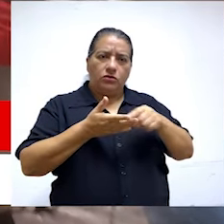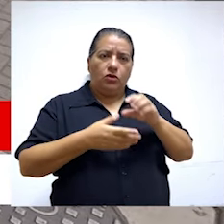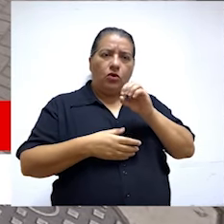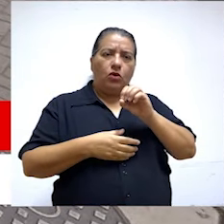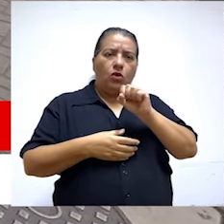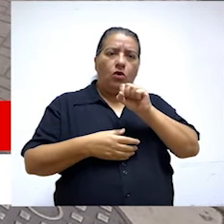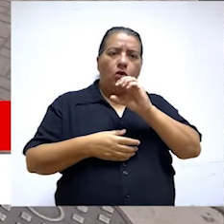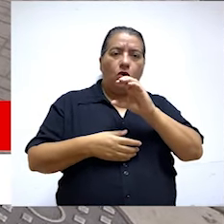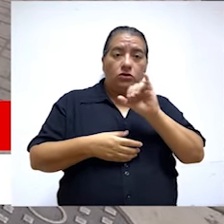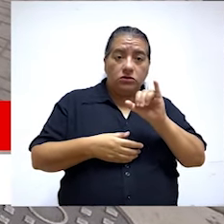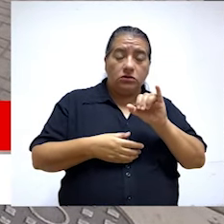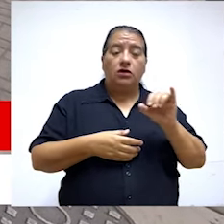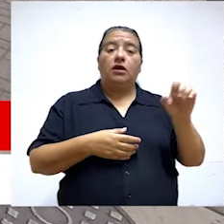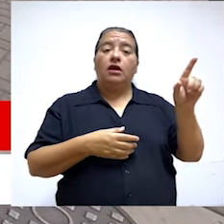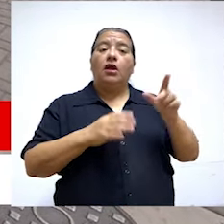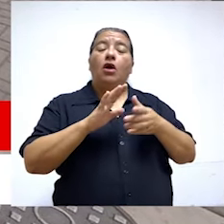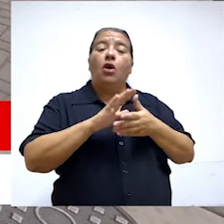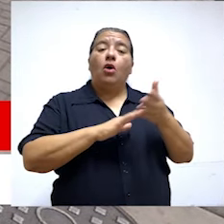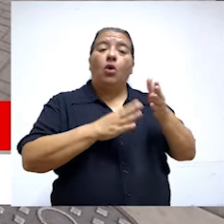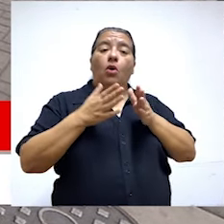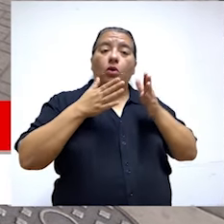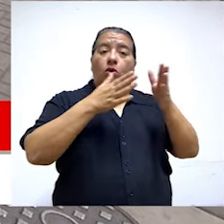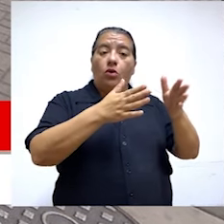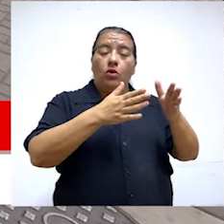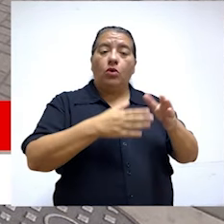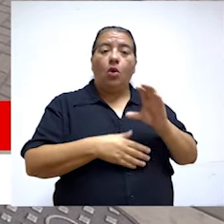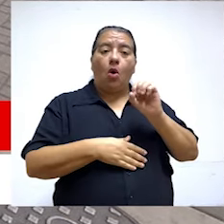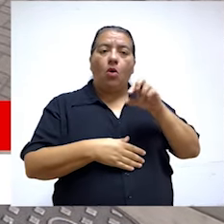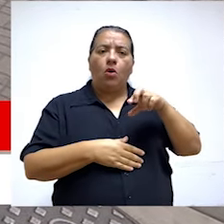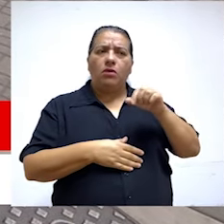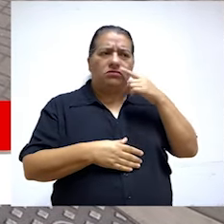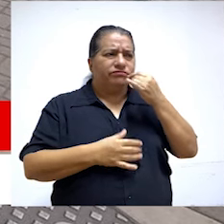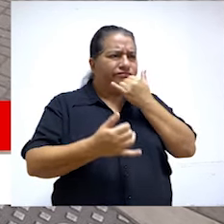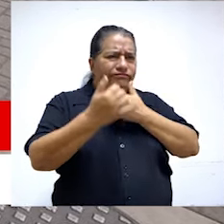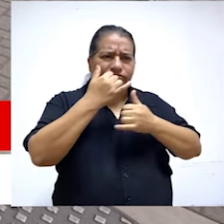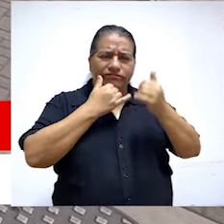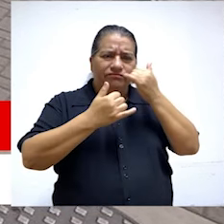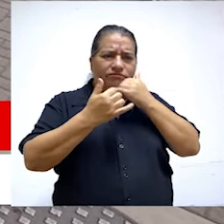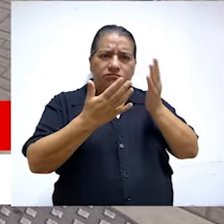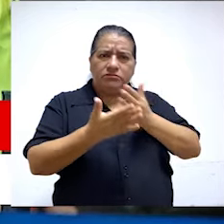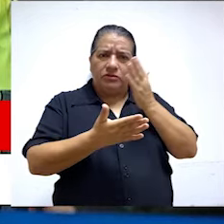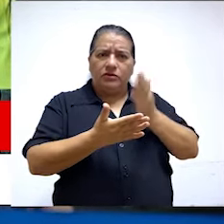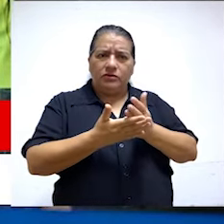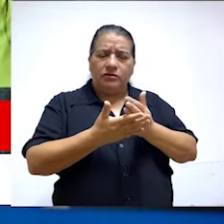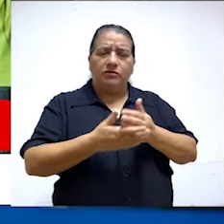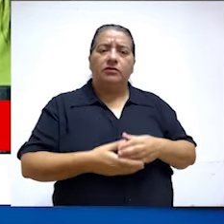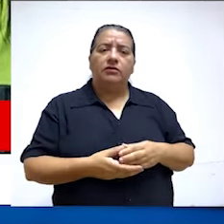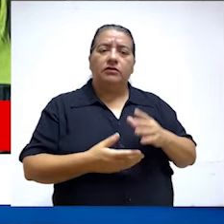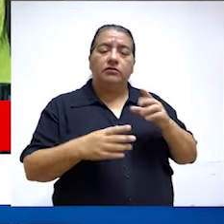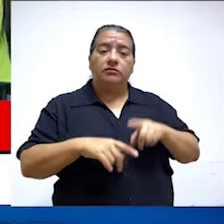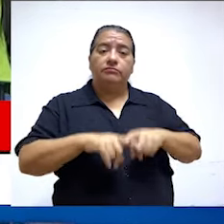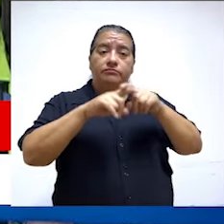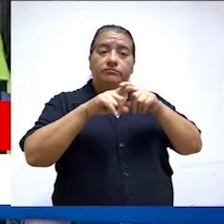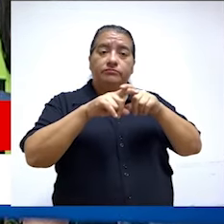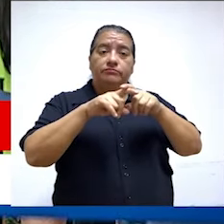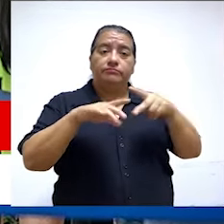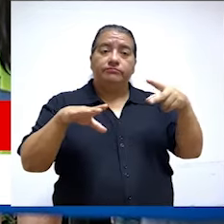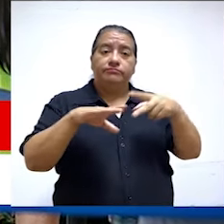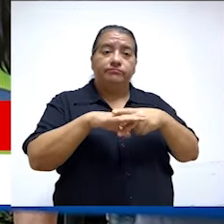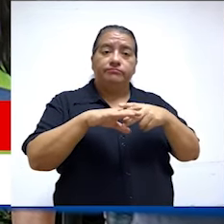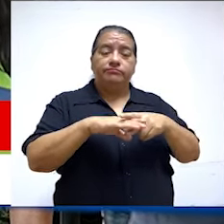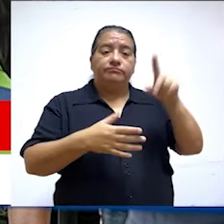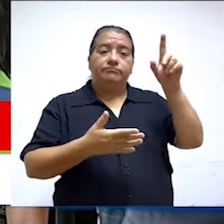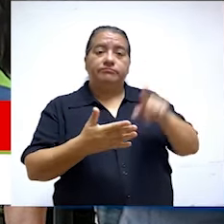institucional OSI de la Contraloría en CORPAC. Esto debido a fallas que ocasionaron la suspensión,